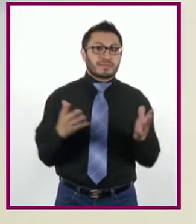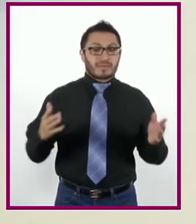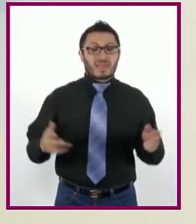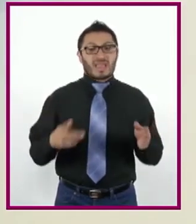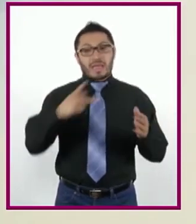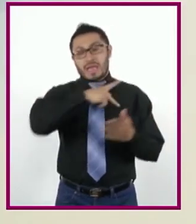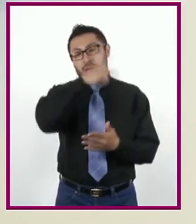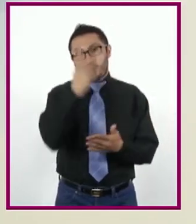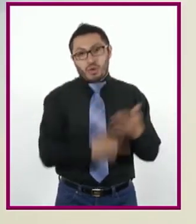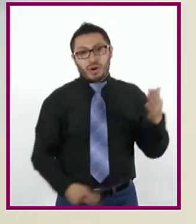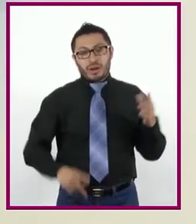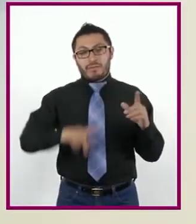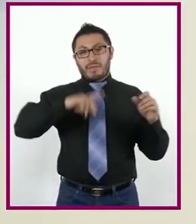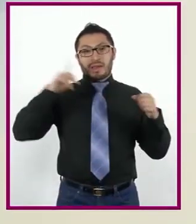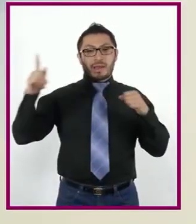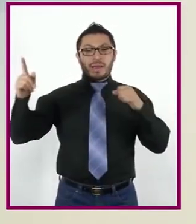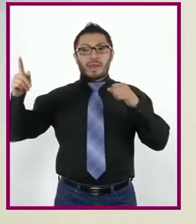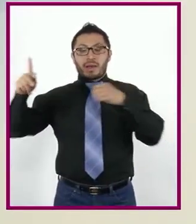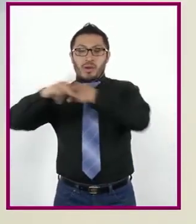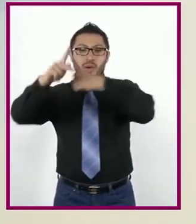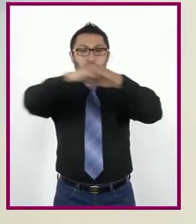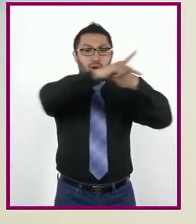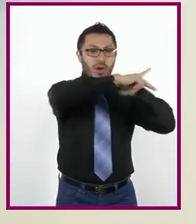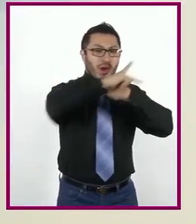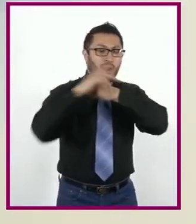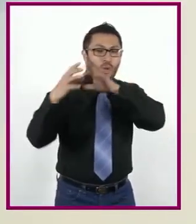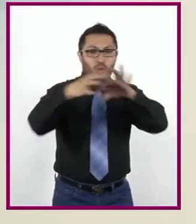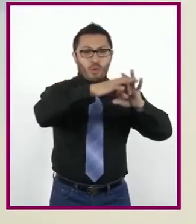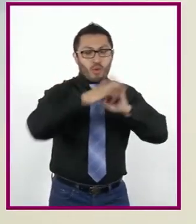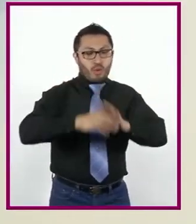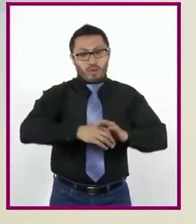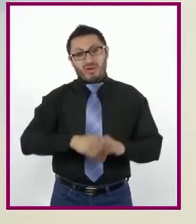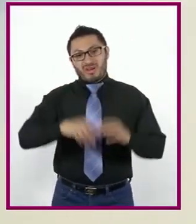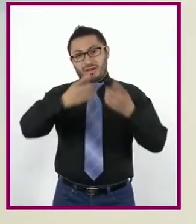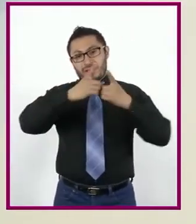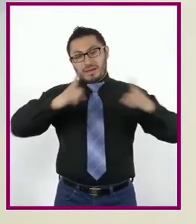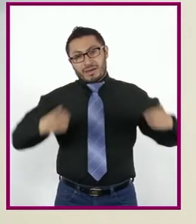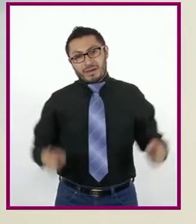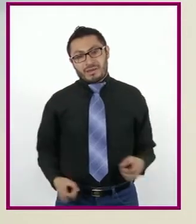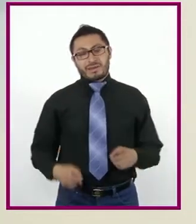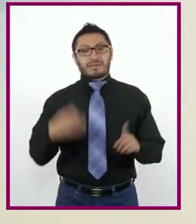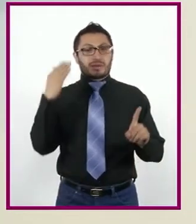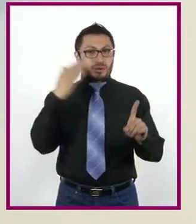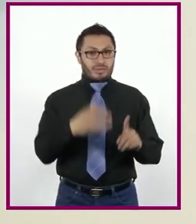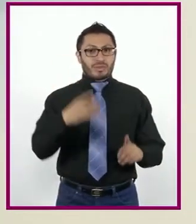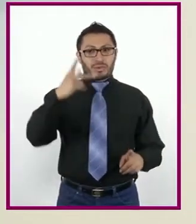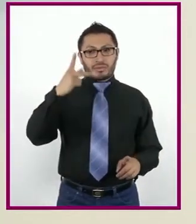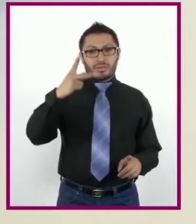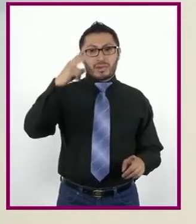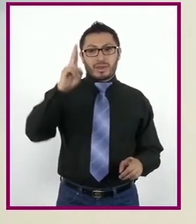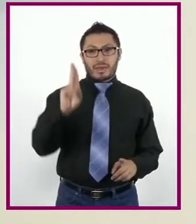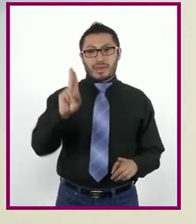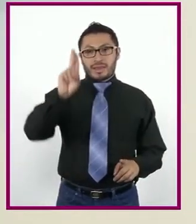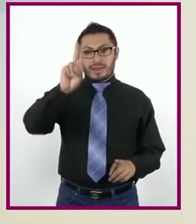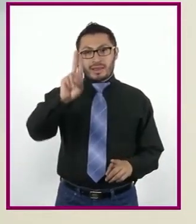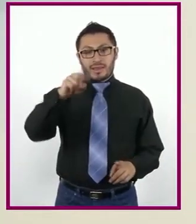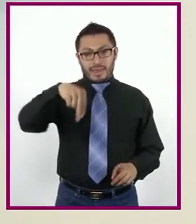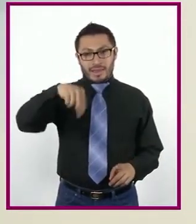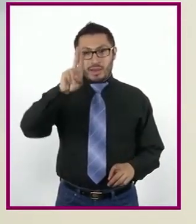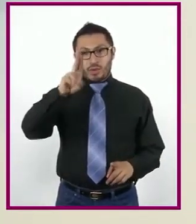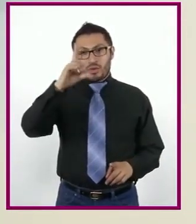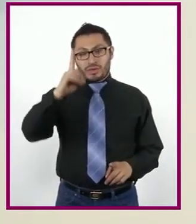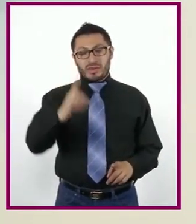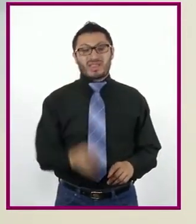Programa de las Naciones Unidas para el Desarrollo, PNUD. El índice está